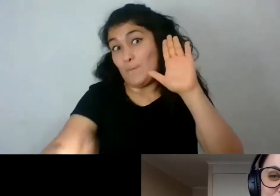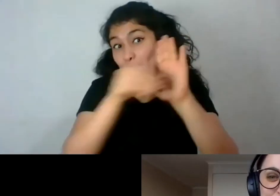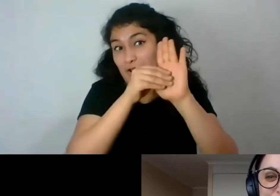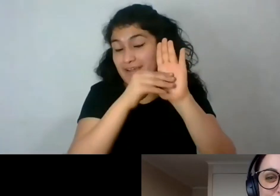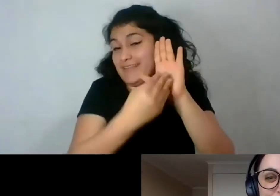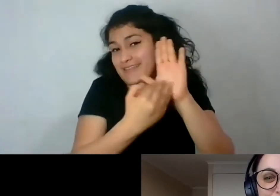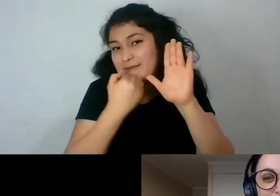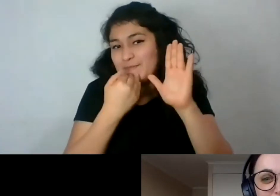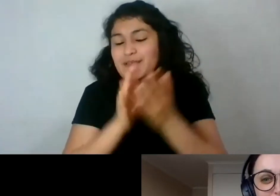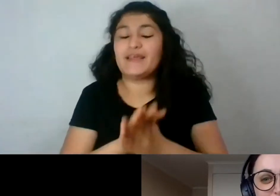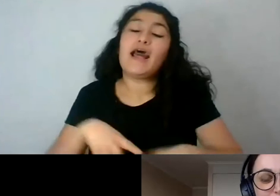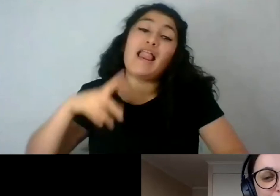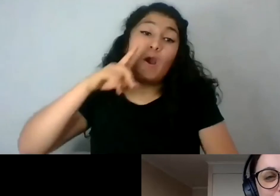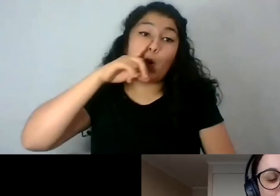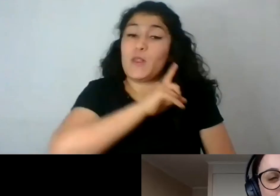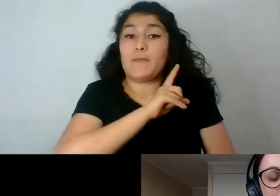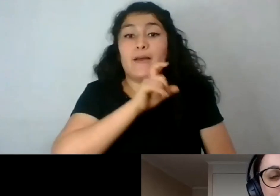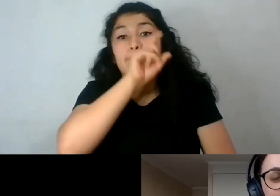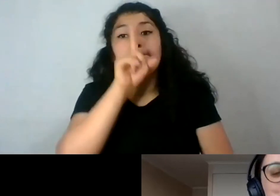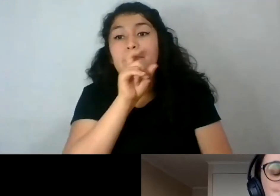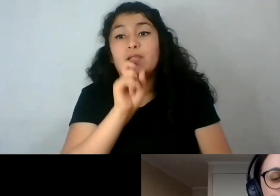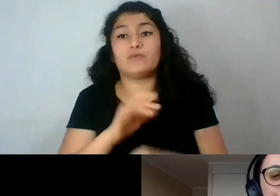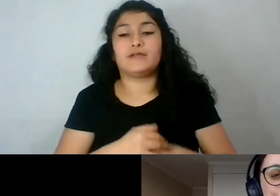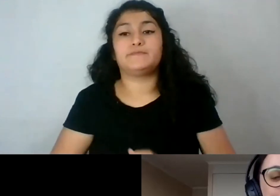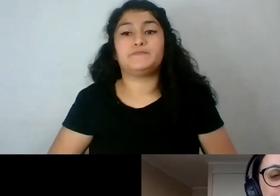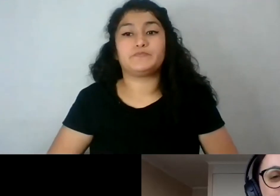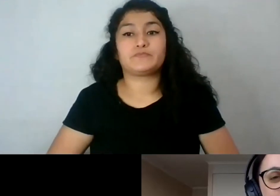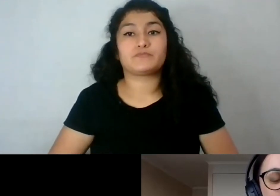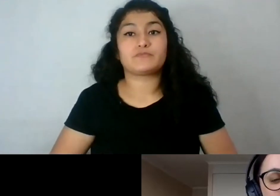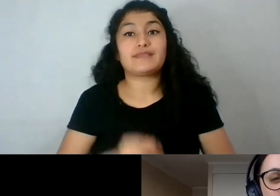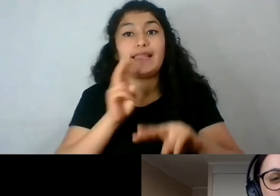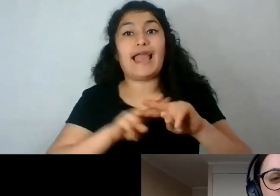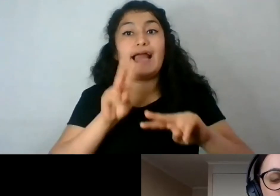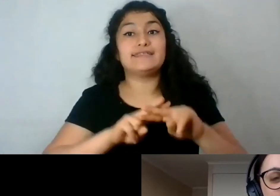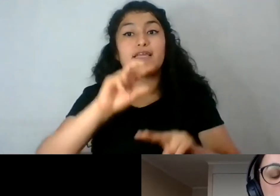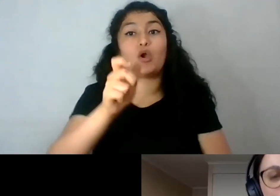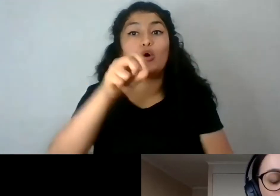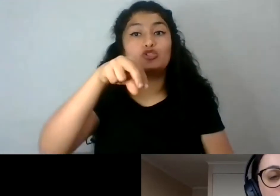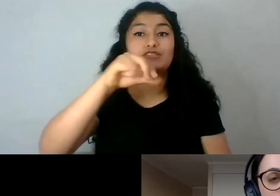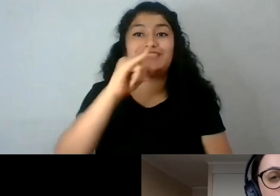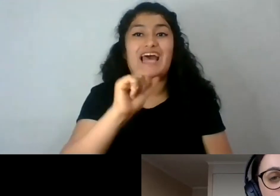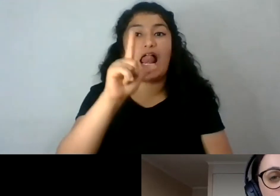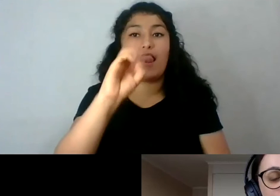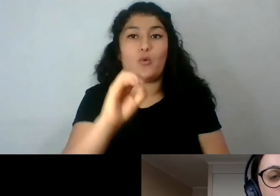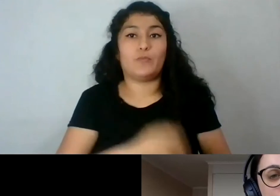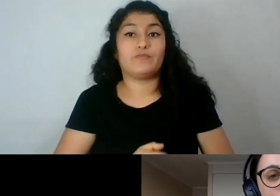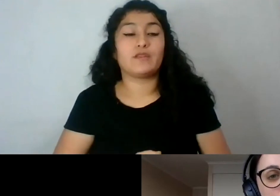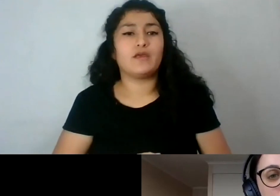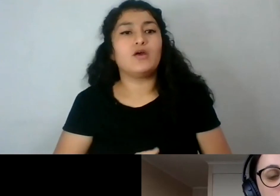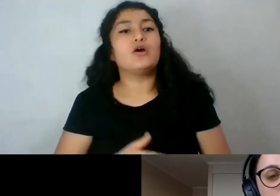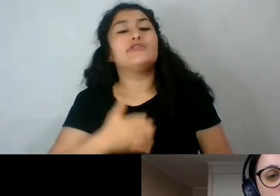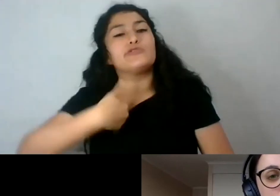pregunta de las tres más votadas la hace Gonzalo Lobos, y él dice Hemos visto una